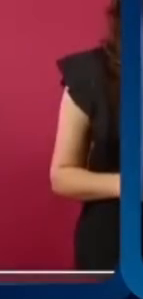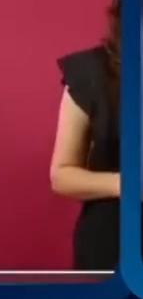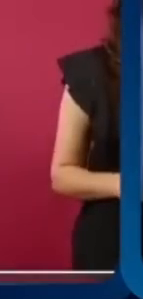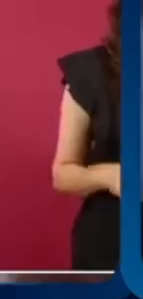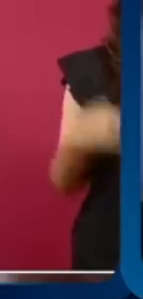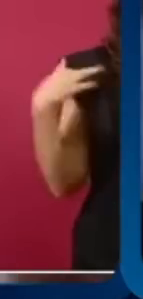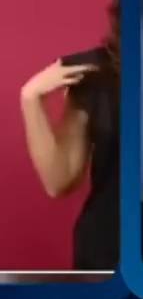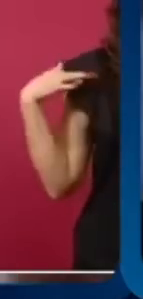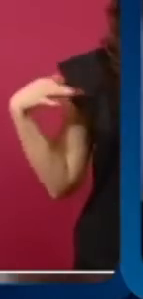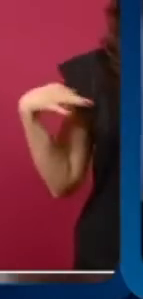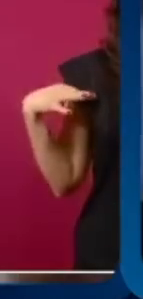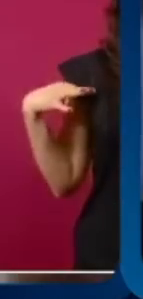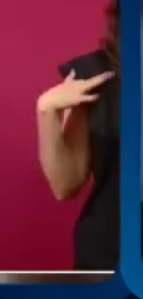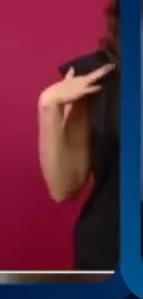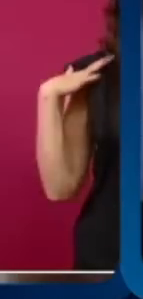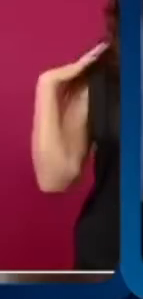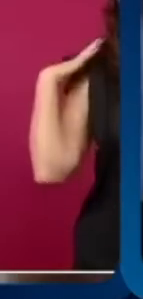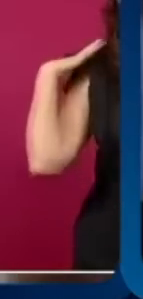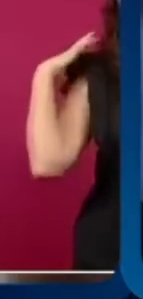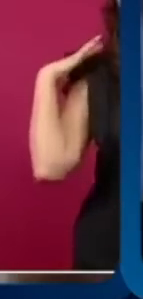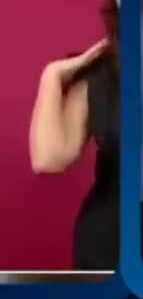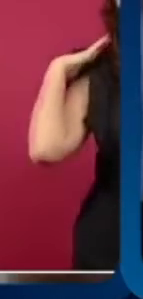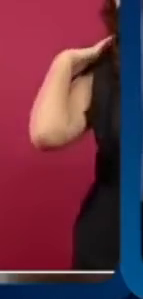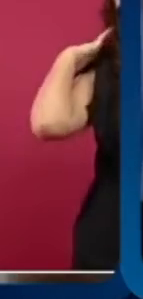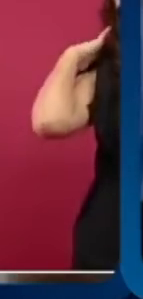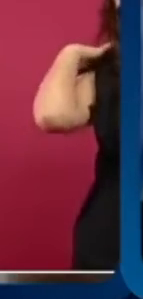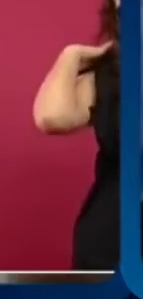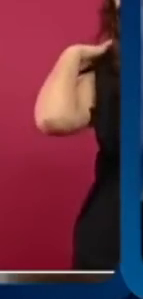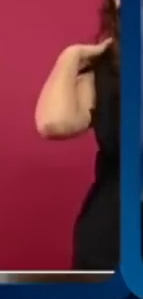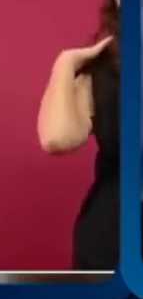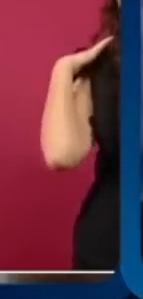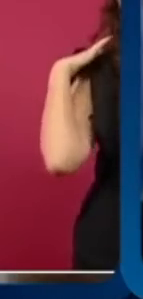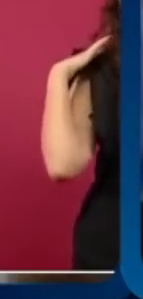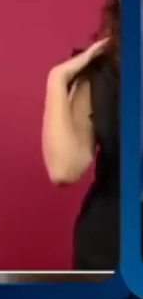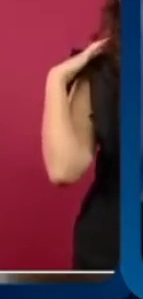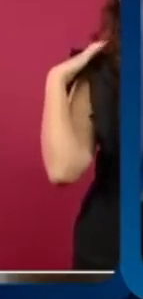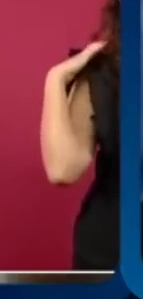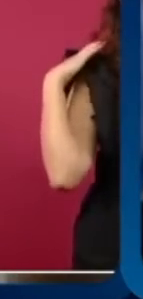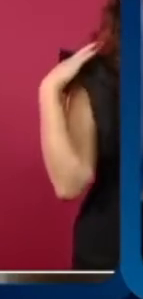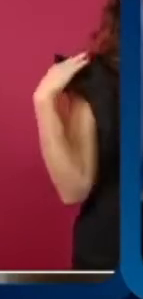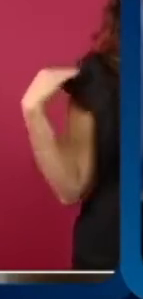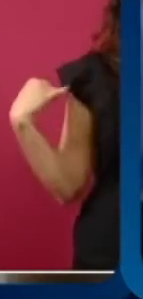Porque aquí está el Coatzacoalcos, aquí está Dos Bocas,